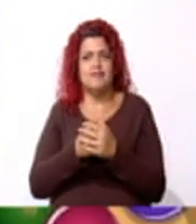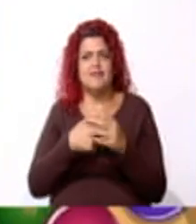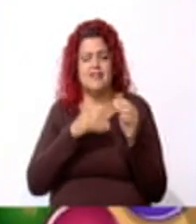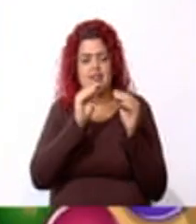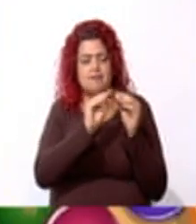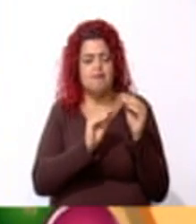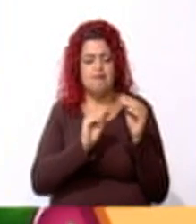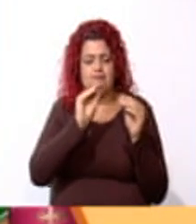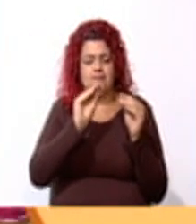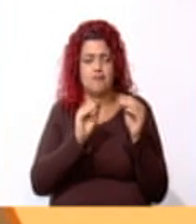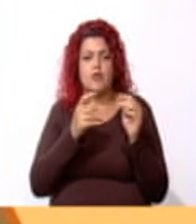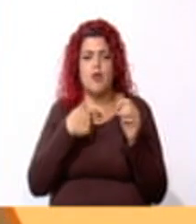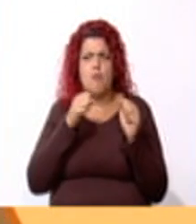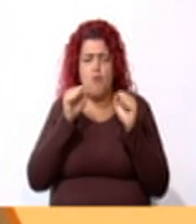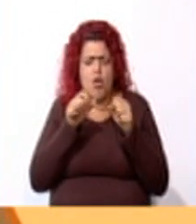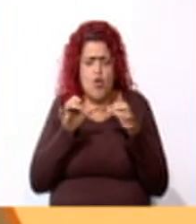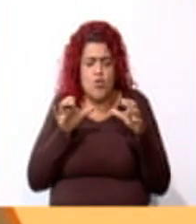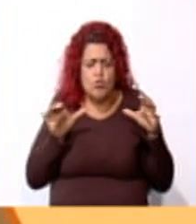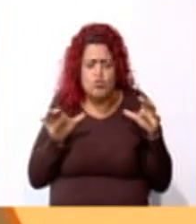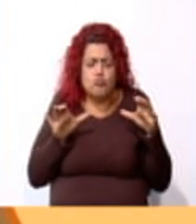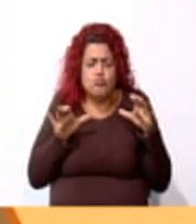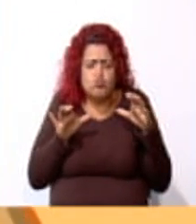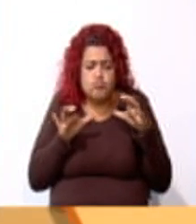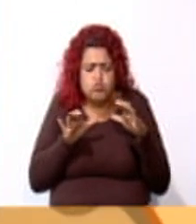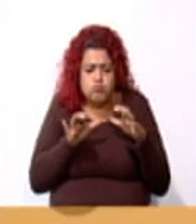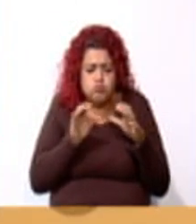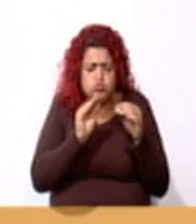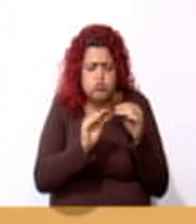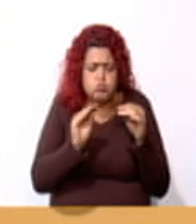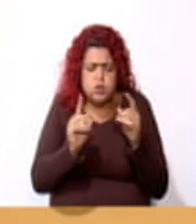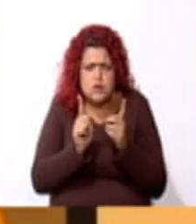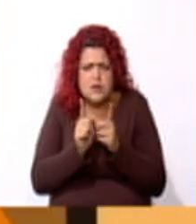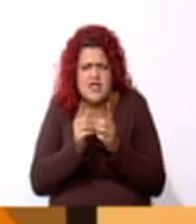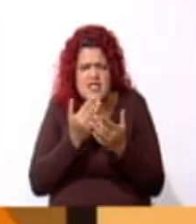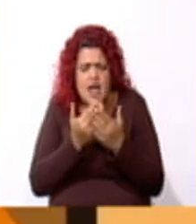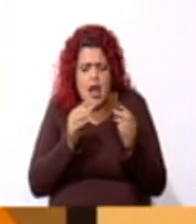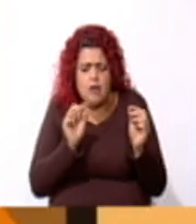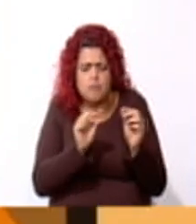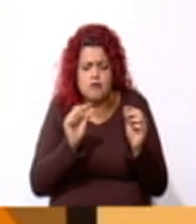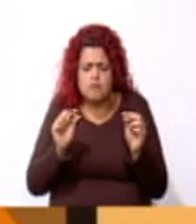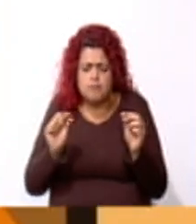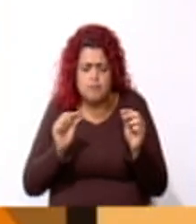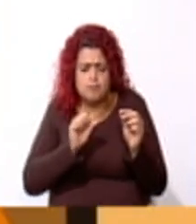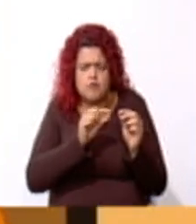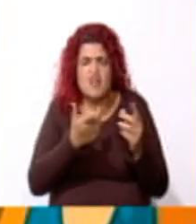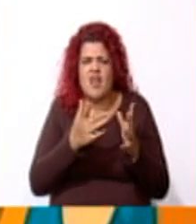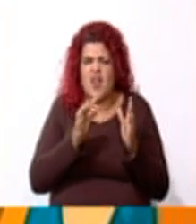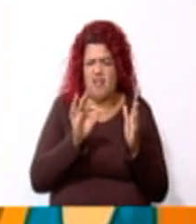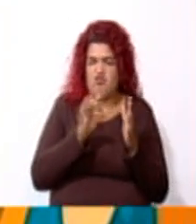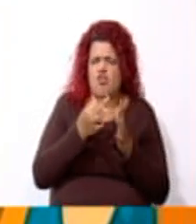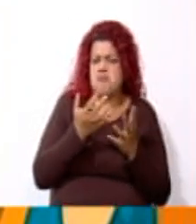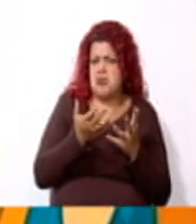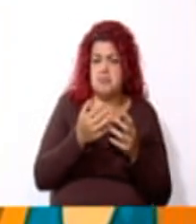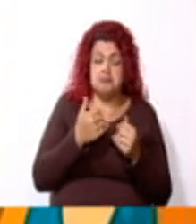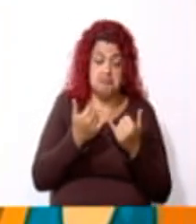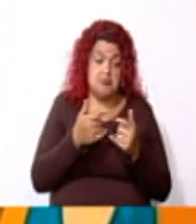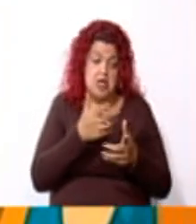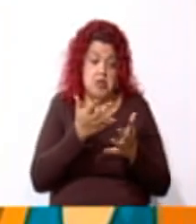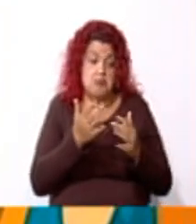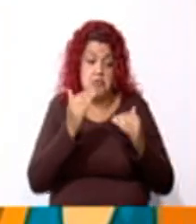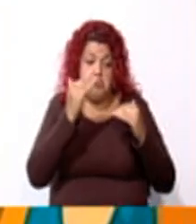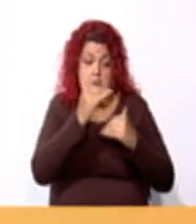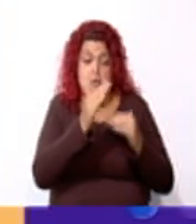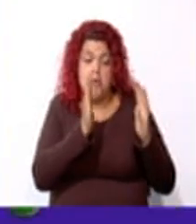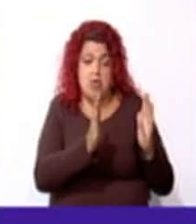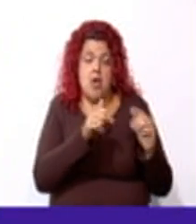Pondremos los botones muy juntos, uno al lado del otro. ¿Qué figuraremos? Empiecen por un cuadrado.